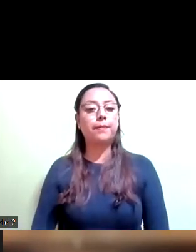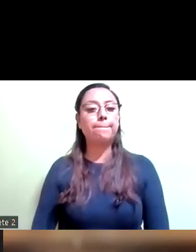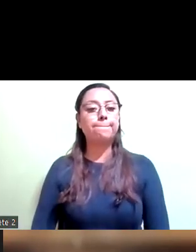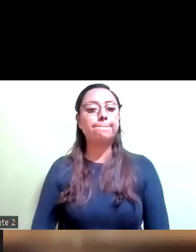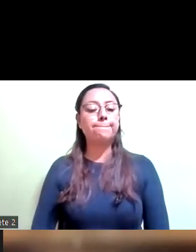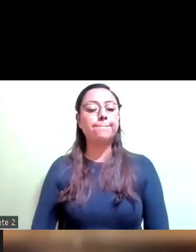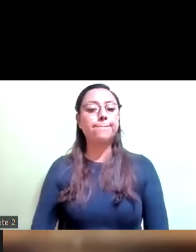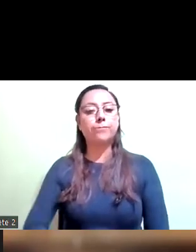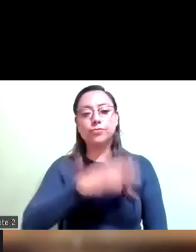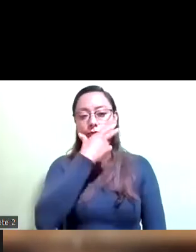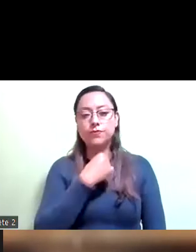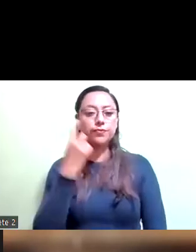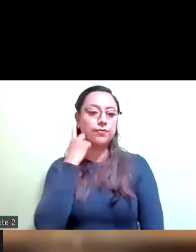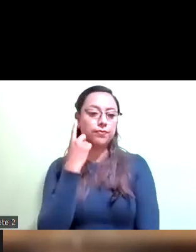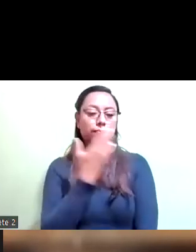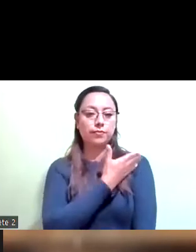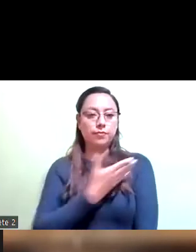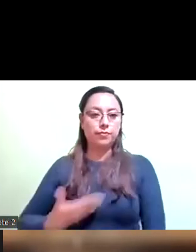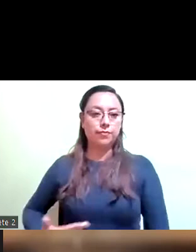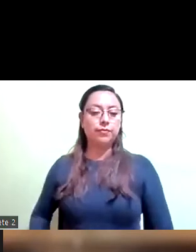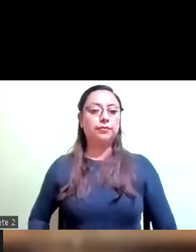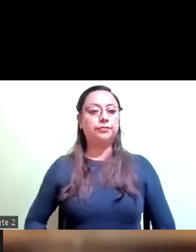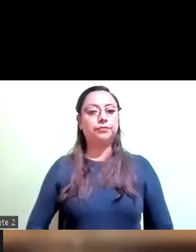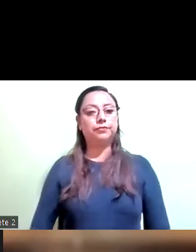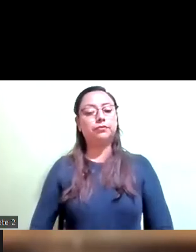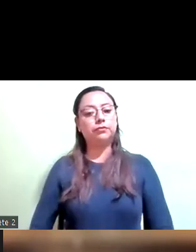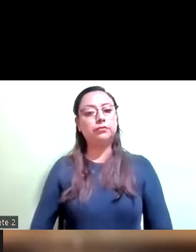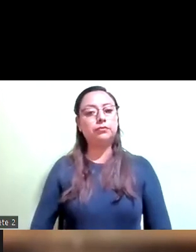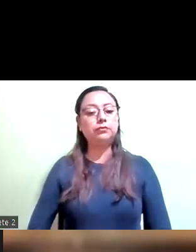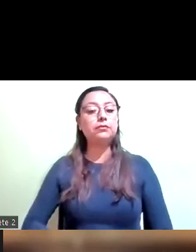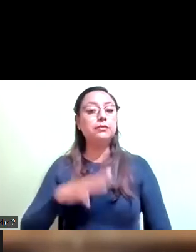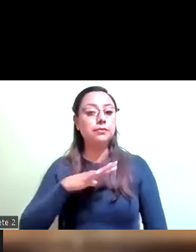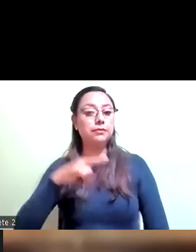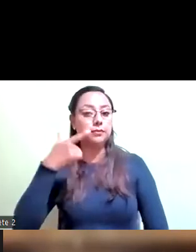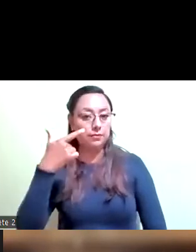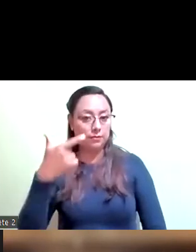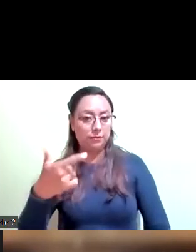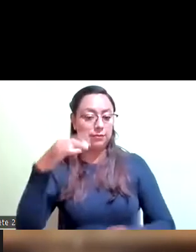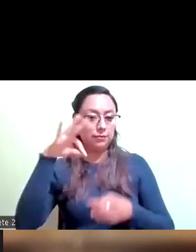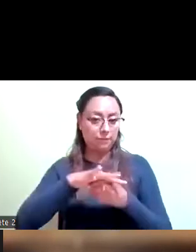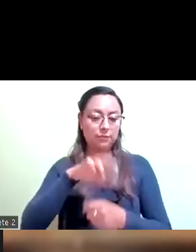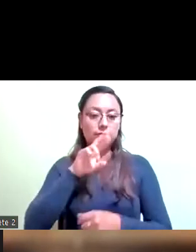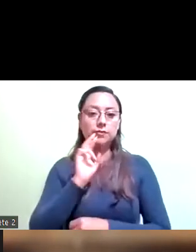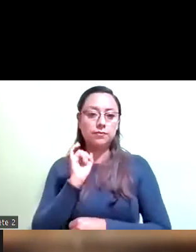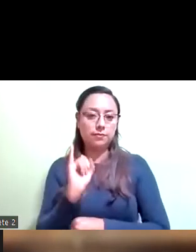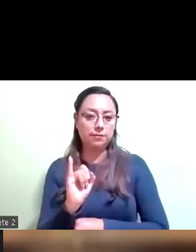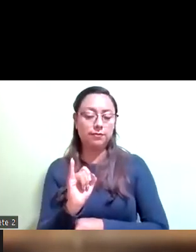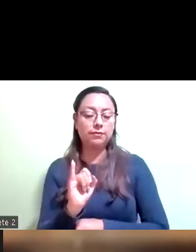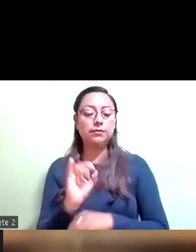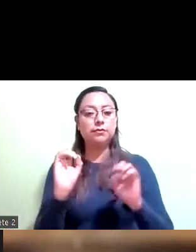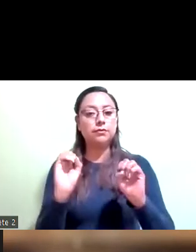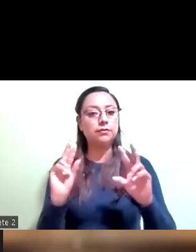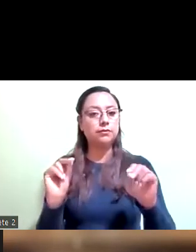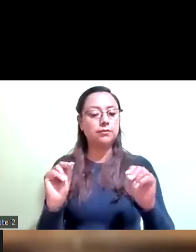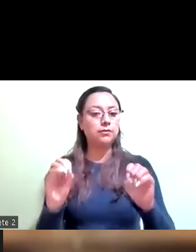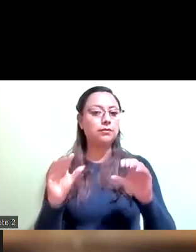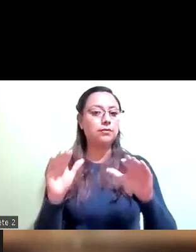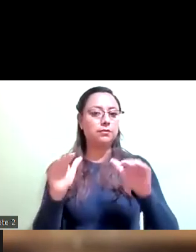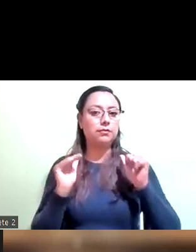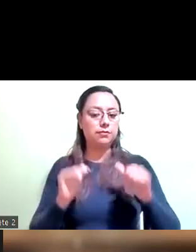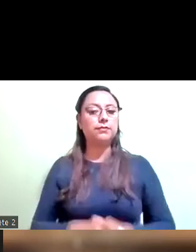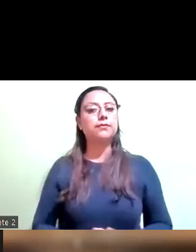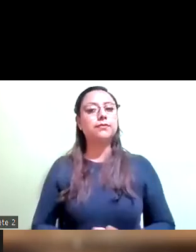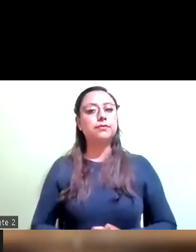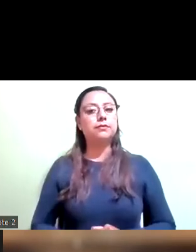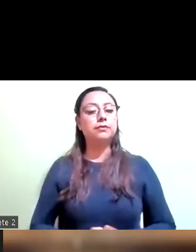Diputado Presidente, le informo que con siete votos a favor, cero votos en contra y cero abstenciones, el informe del segundo